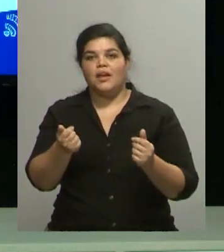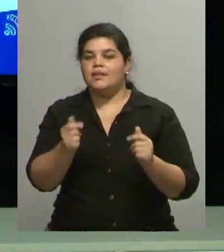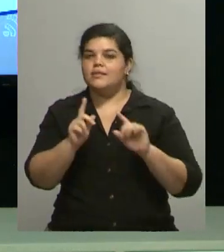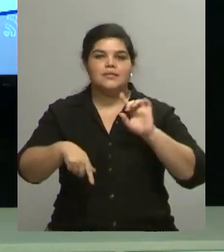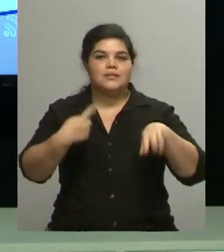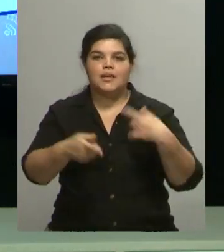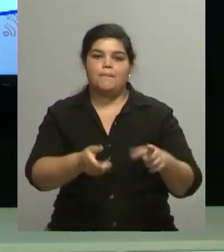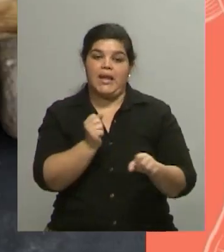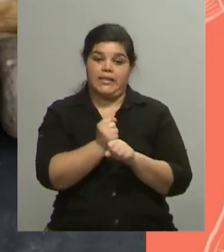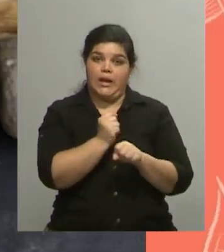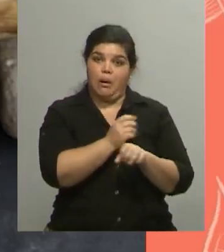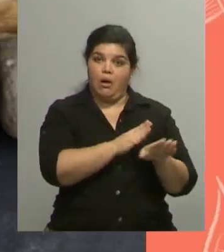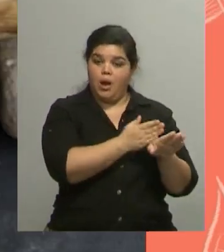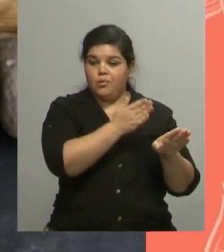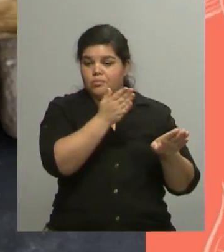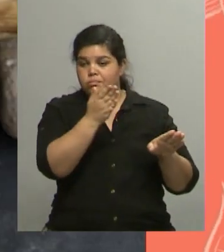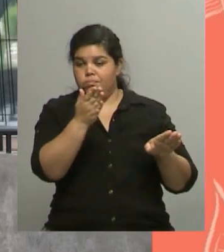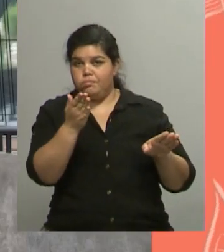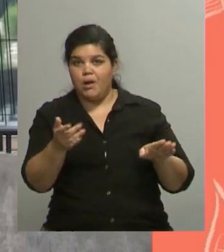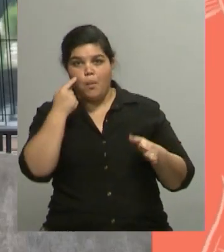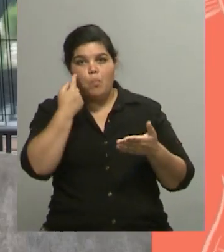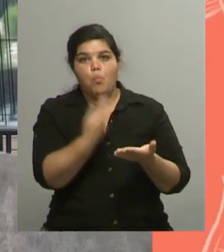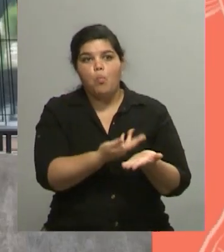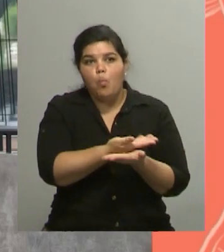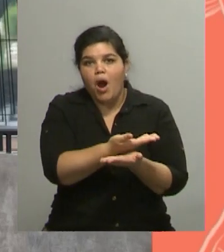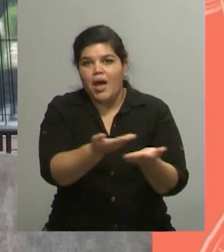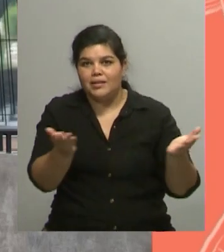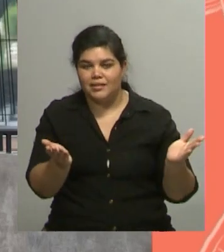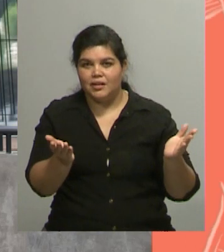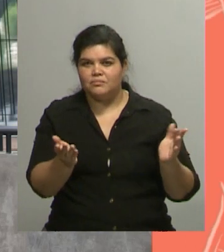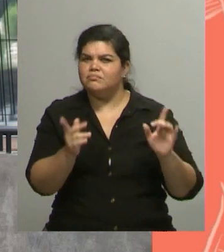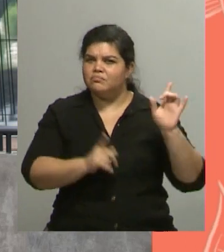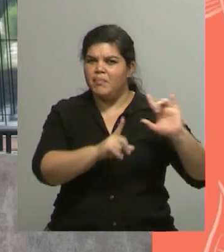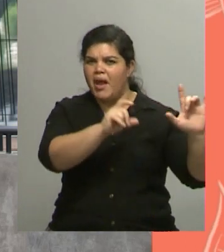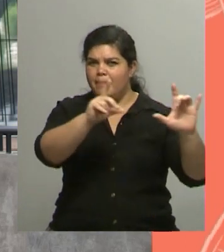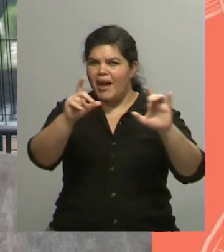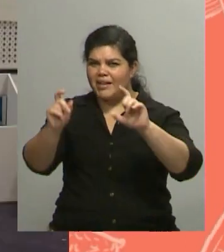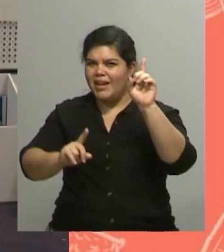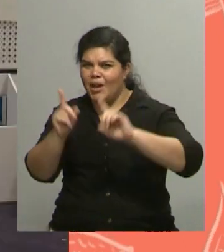trabajos que se realizan en... Creo que están pasando... Sí, estuvimos pasando imágenes, Algunas imágenes.